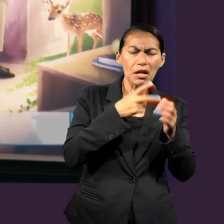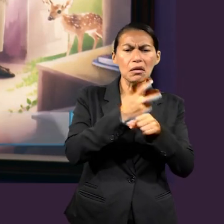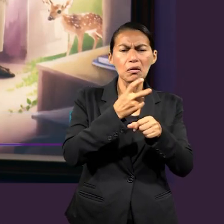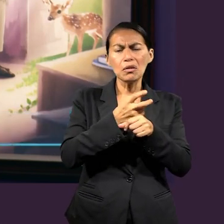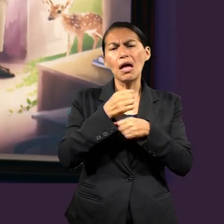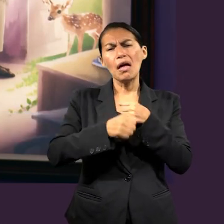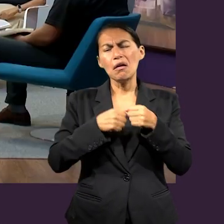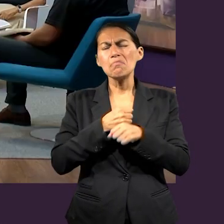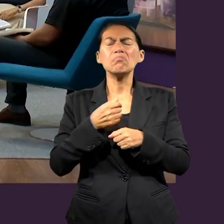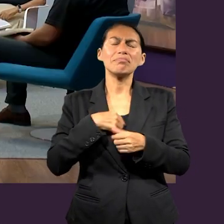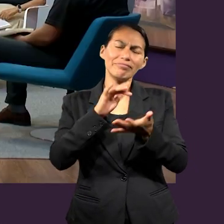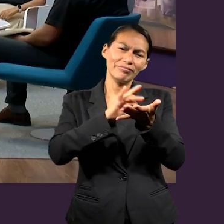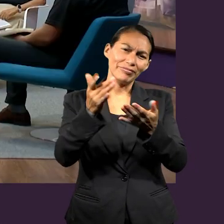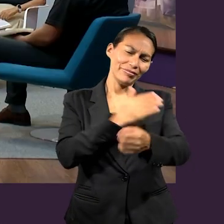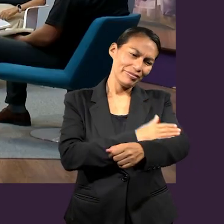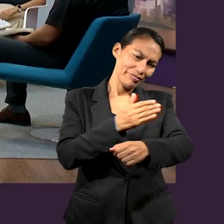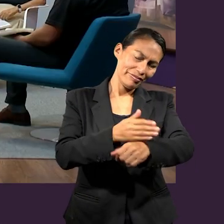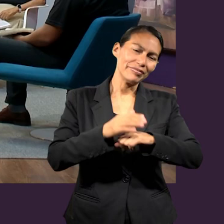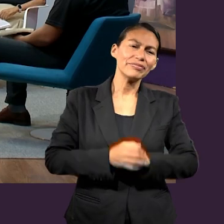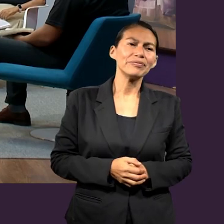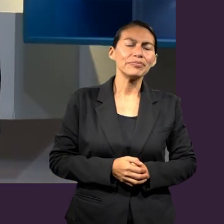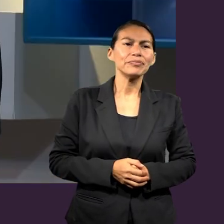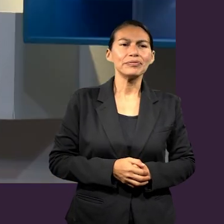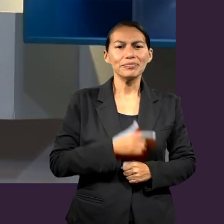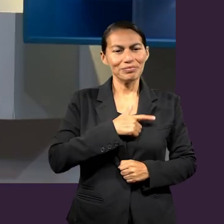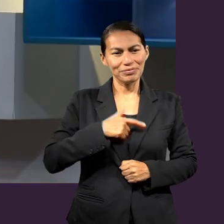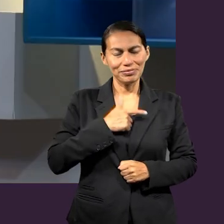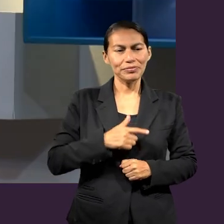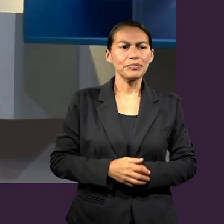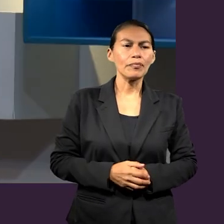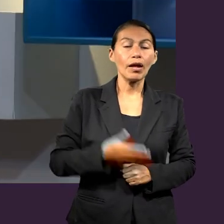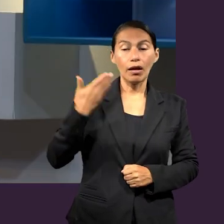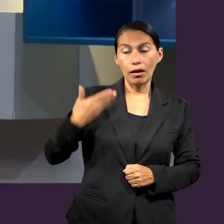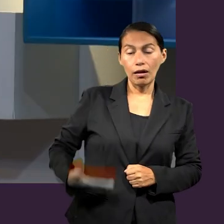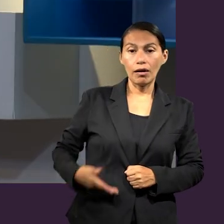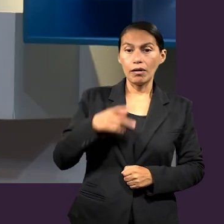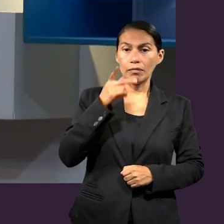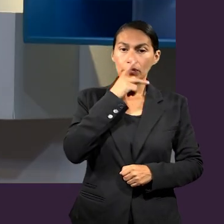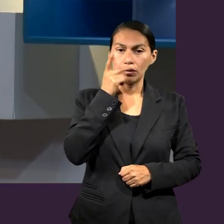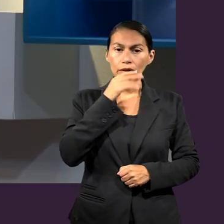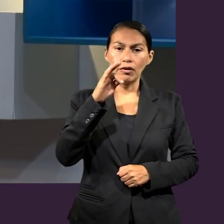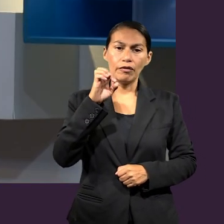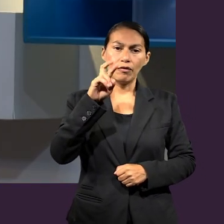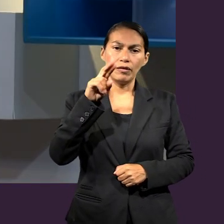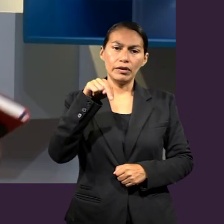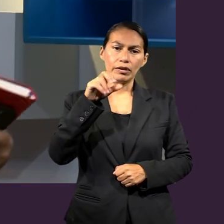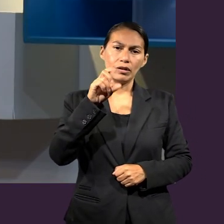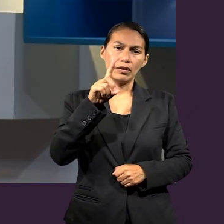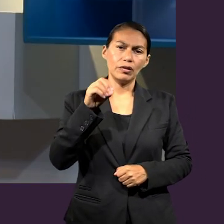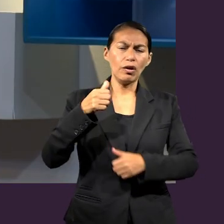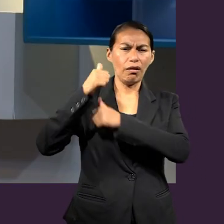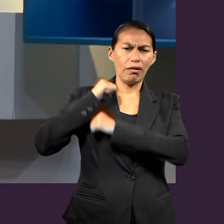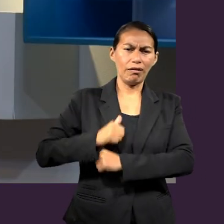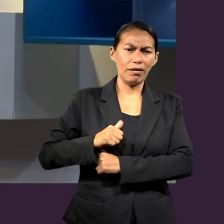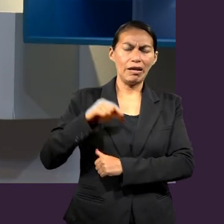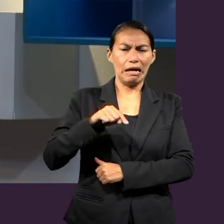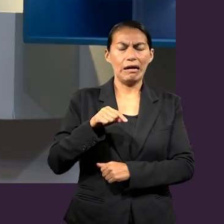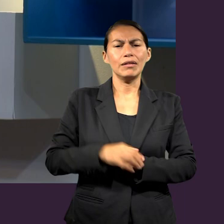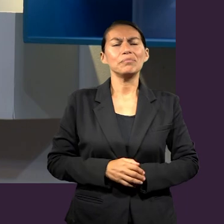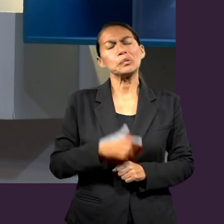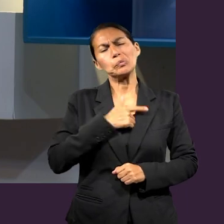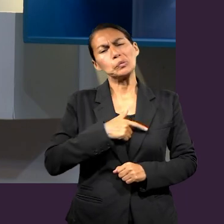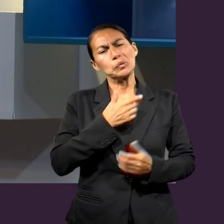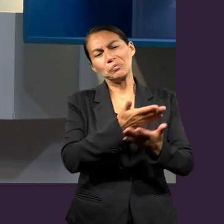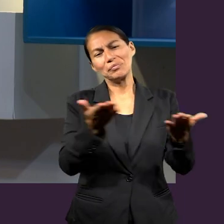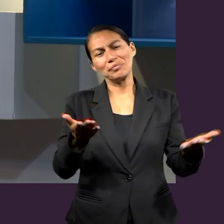un gusto estar con ustedes. Bien, yo soy el Pastor Jesús Alberto Fernández, soy el capellán de la Facultad de Ingeniería, y es un gusto también estar con